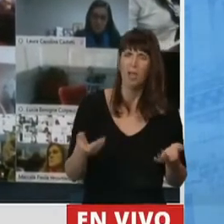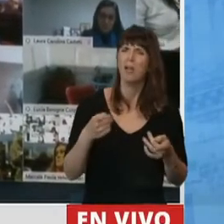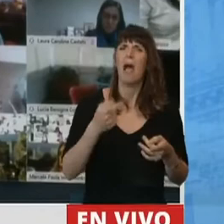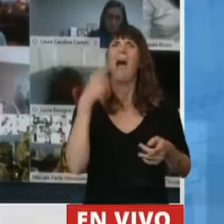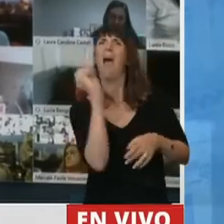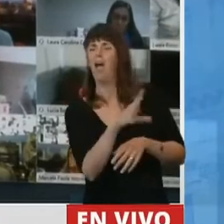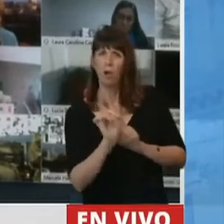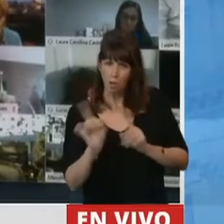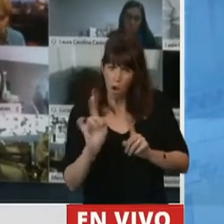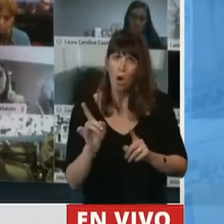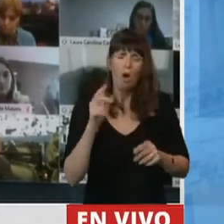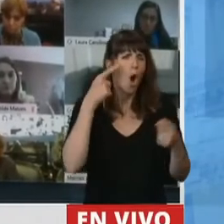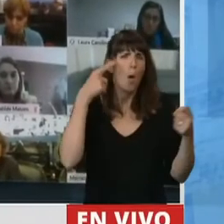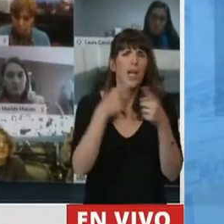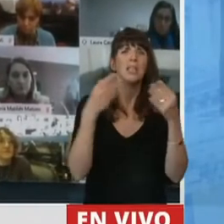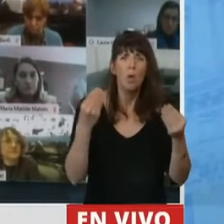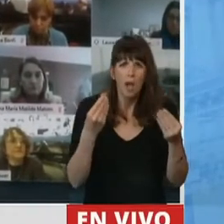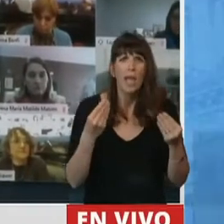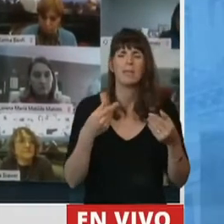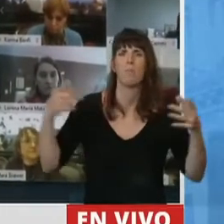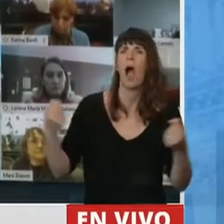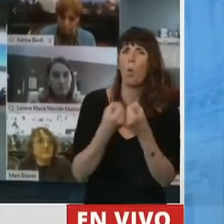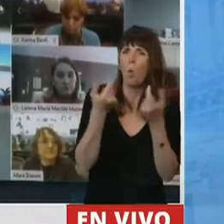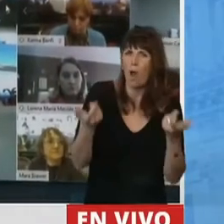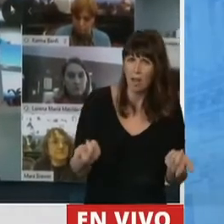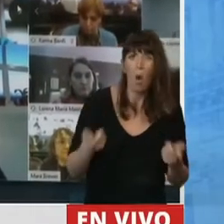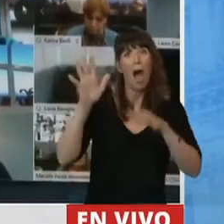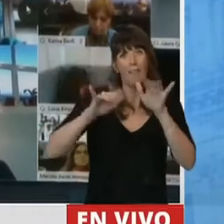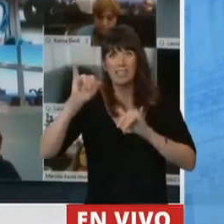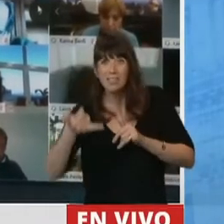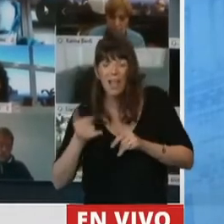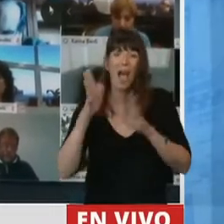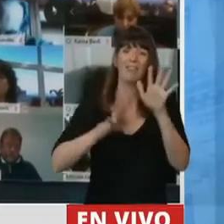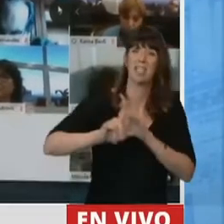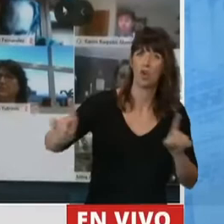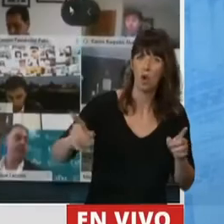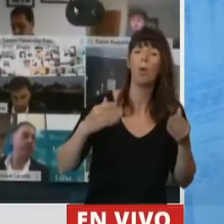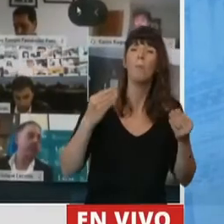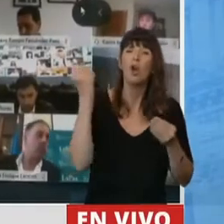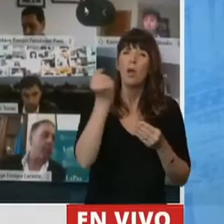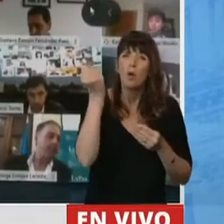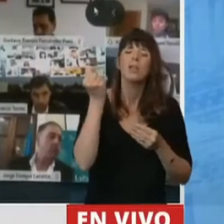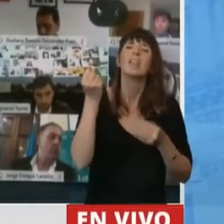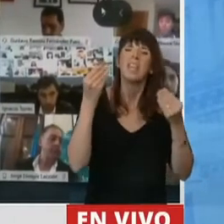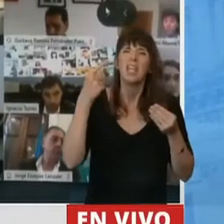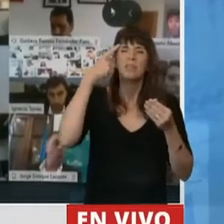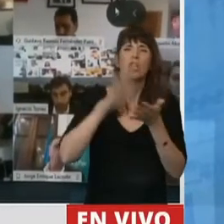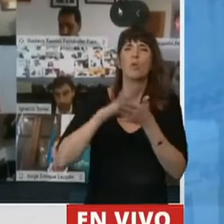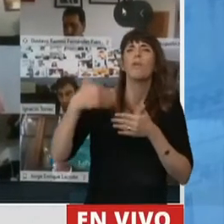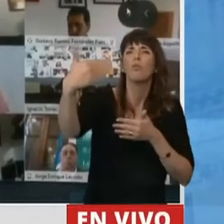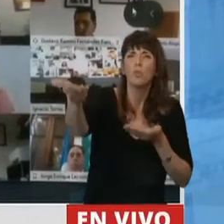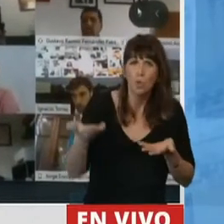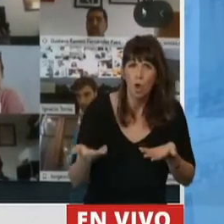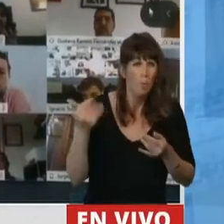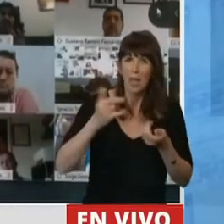agravios y tratar de llegar a concesos, no vamos a estar de acuerdo. El presente está en disputa, el futuro está en disputa, porque el sentido común colectivo está en disputa.